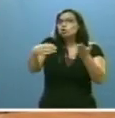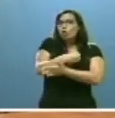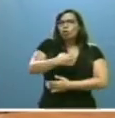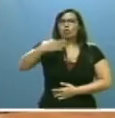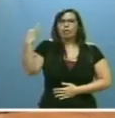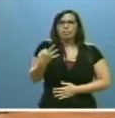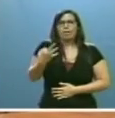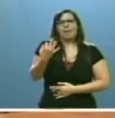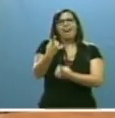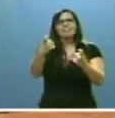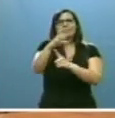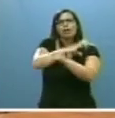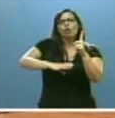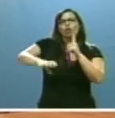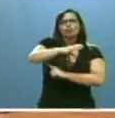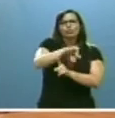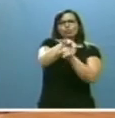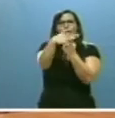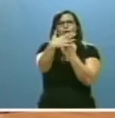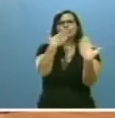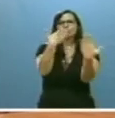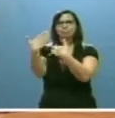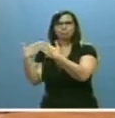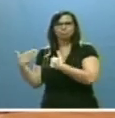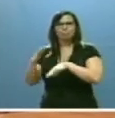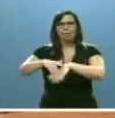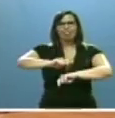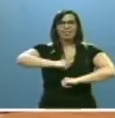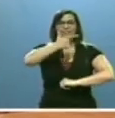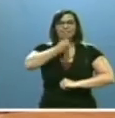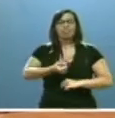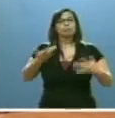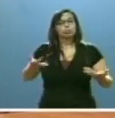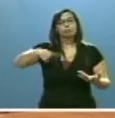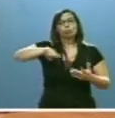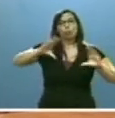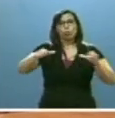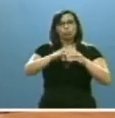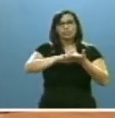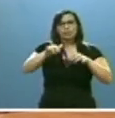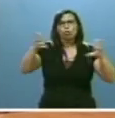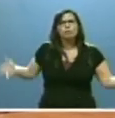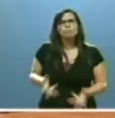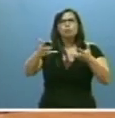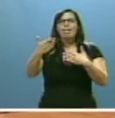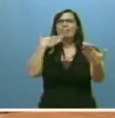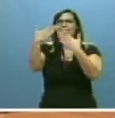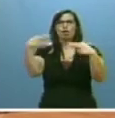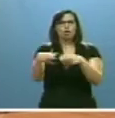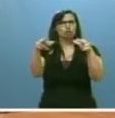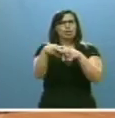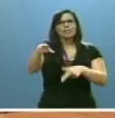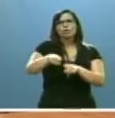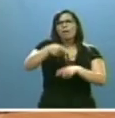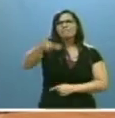favorecedor del diálogo, por lo que la Junta seguirá impulsando el diálogo social como valor, principio y